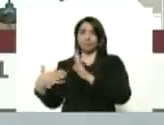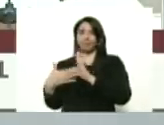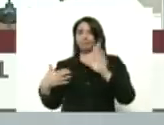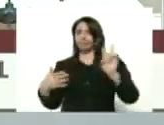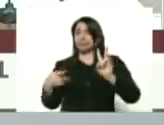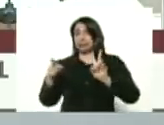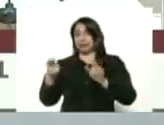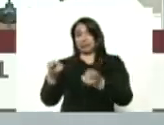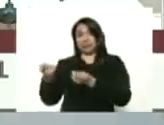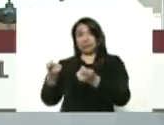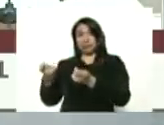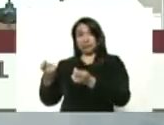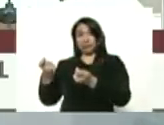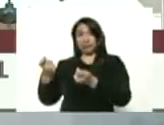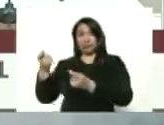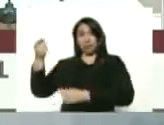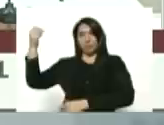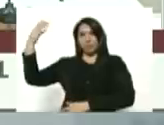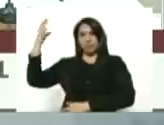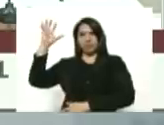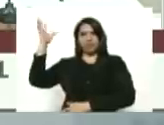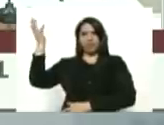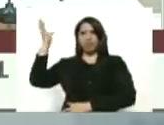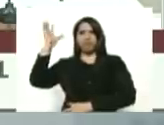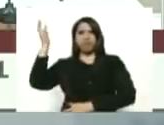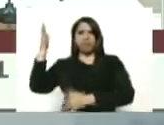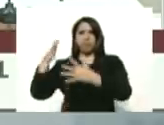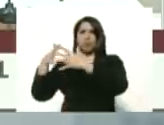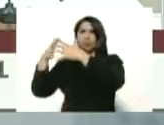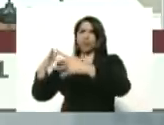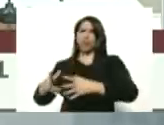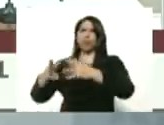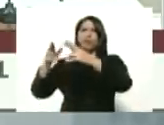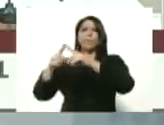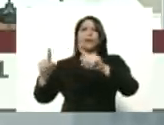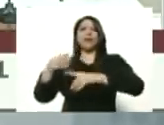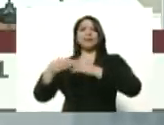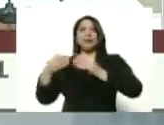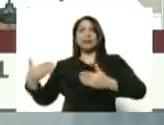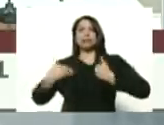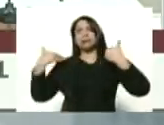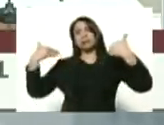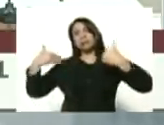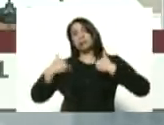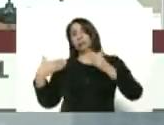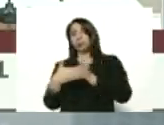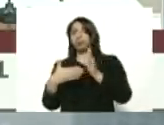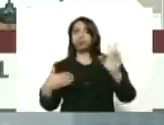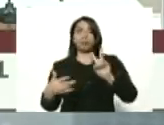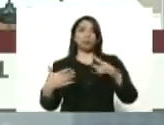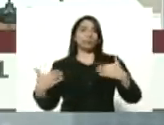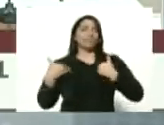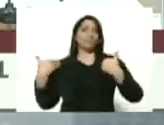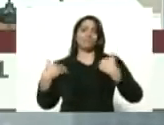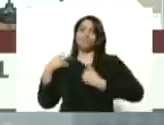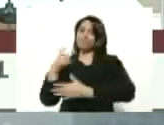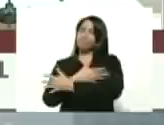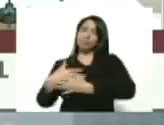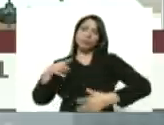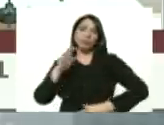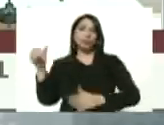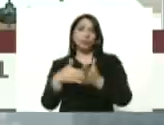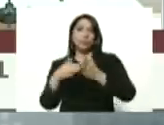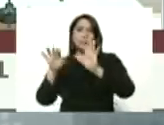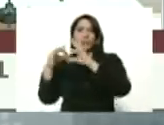servicio que venía del satélite estadounidense lo cortaron para hacerle un daño a venezuela un daño a 2 millones 200